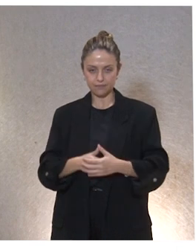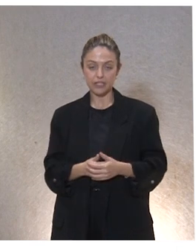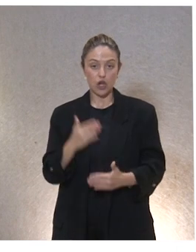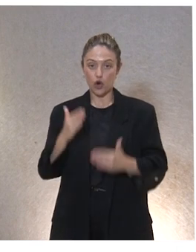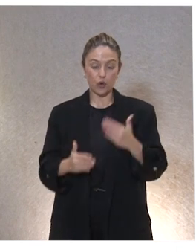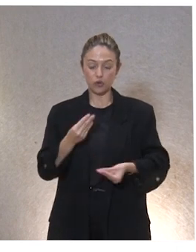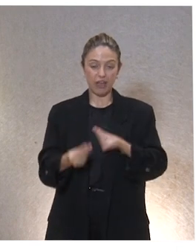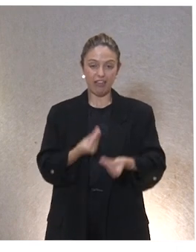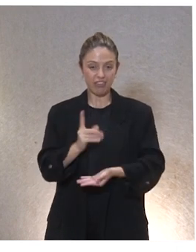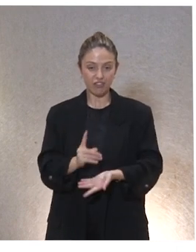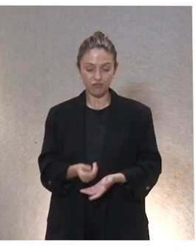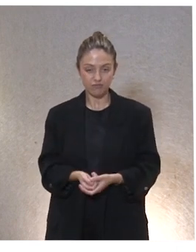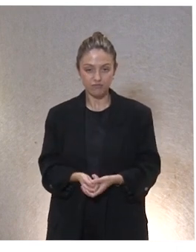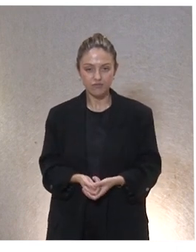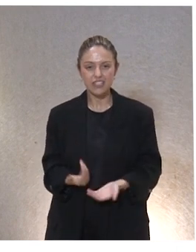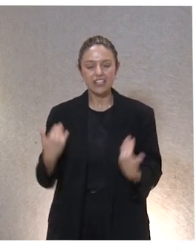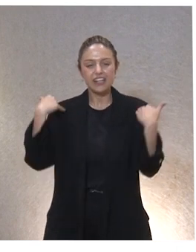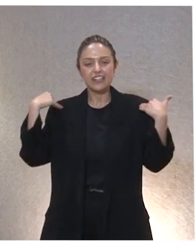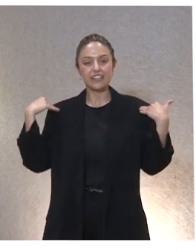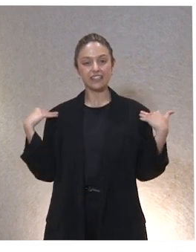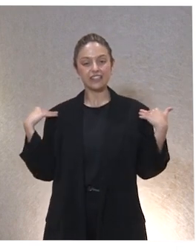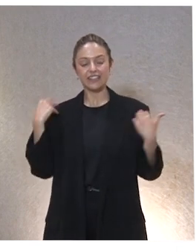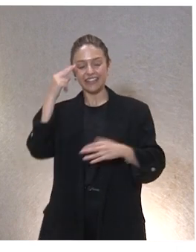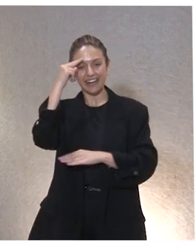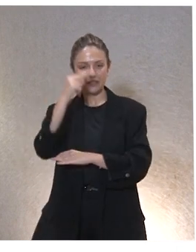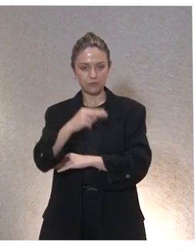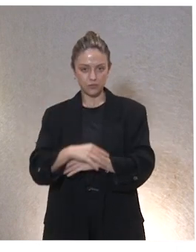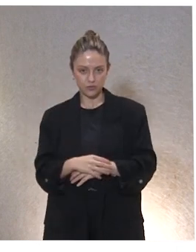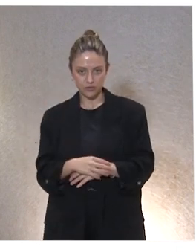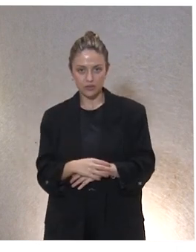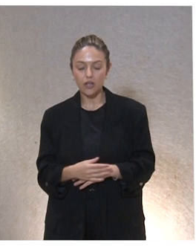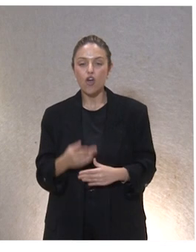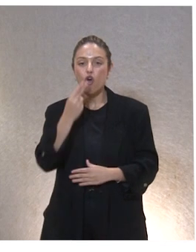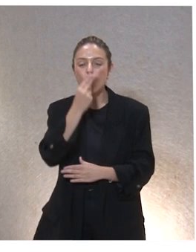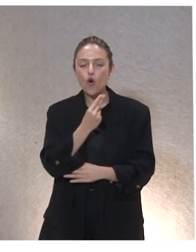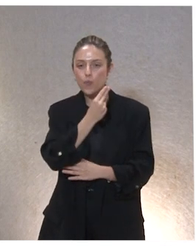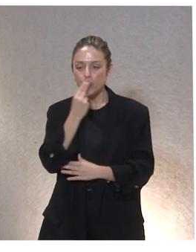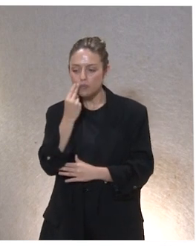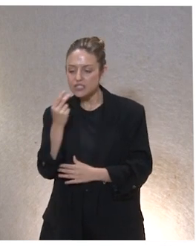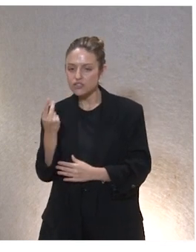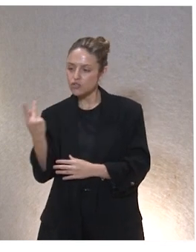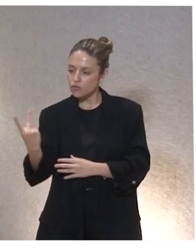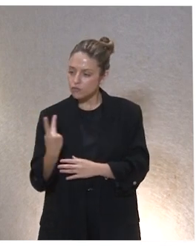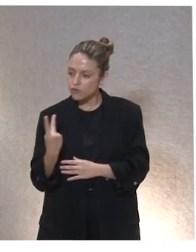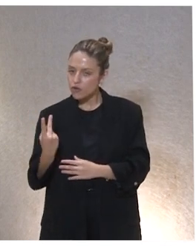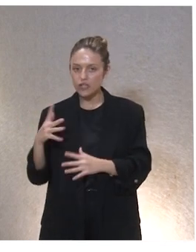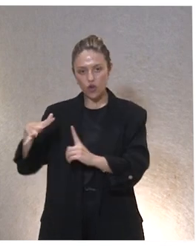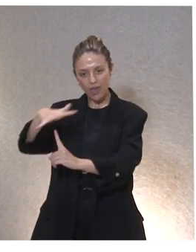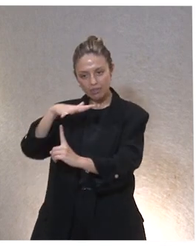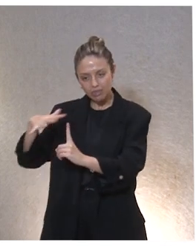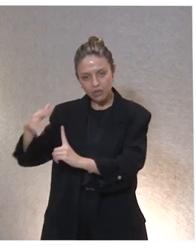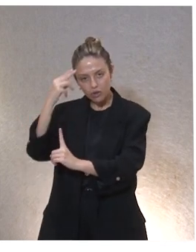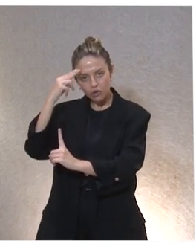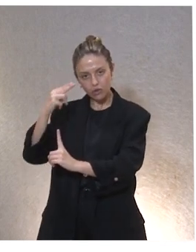y que lo define pues la responsabilidad evidentemente el compromiso con esa persona y con su entorno y